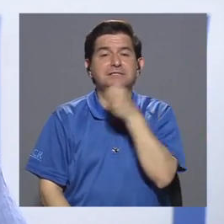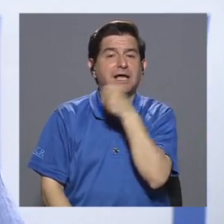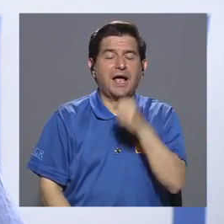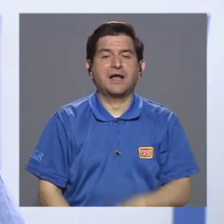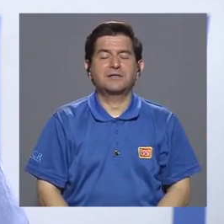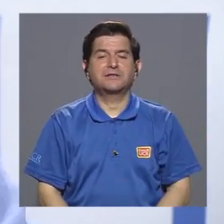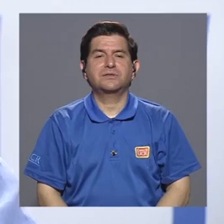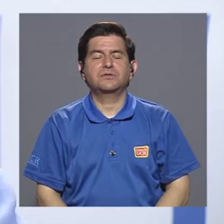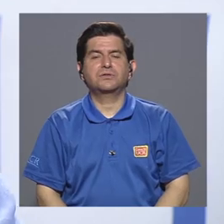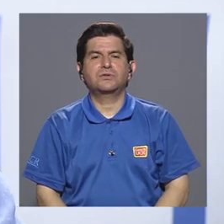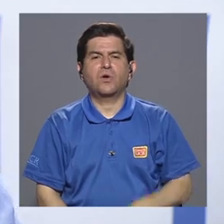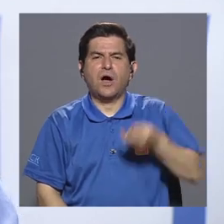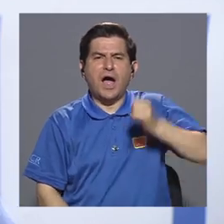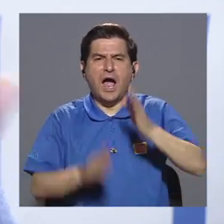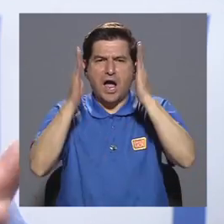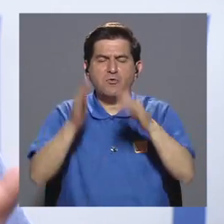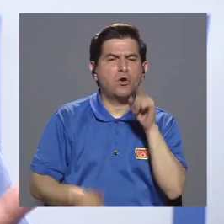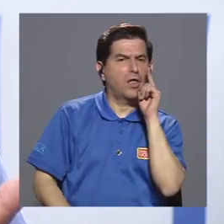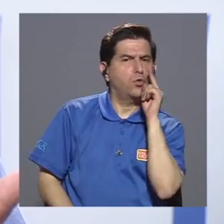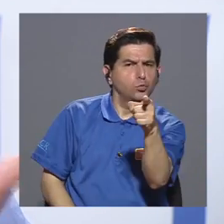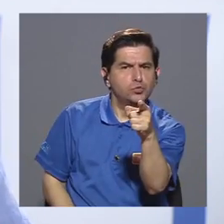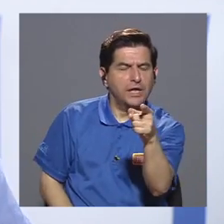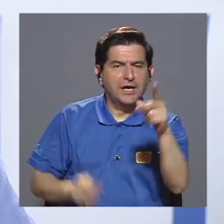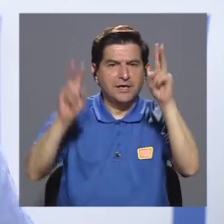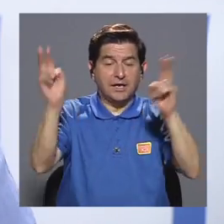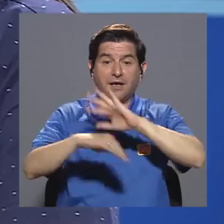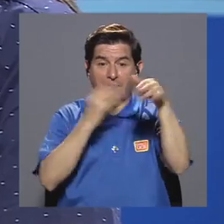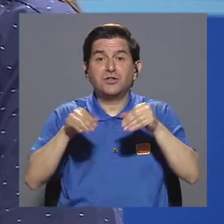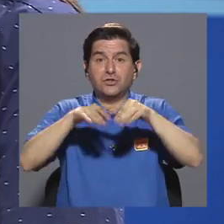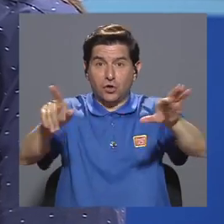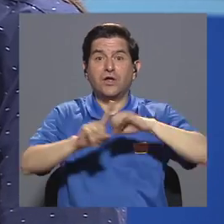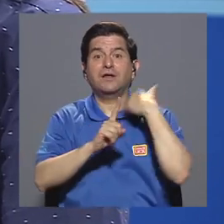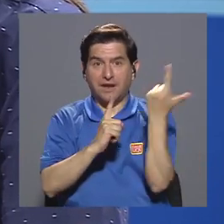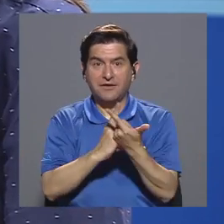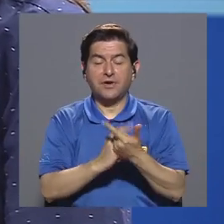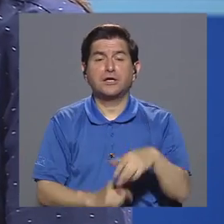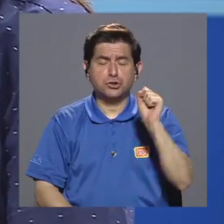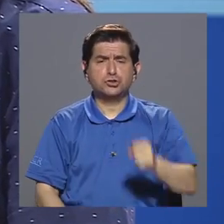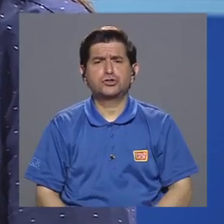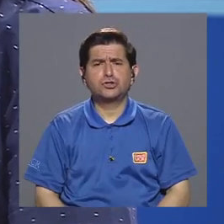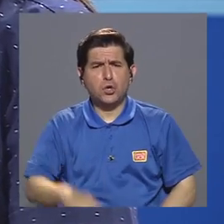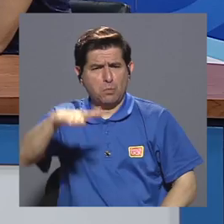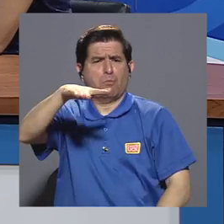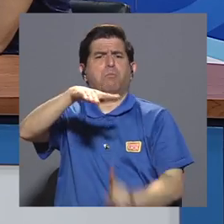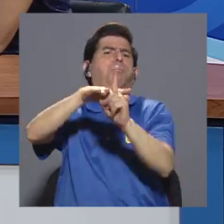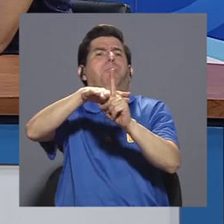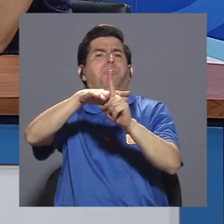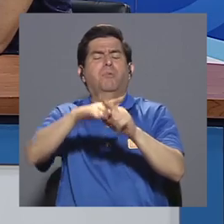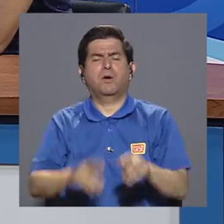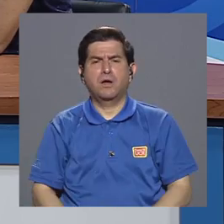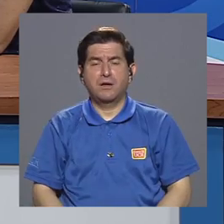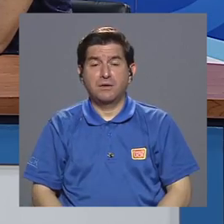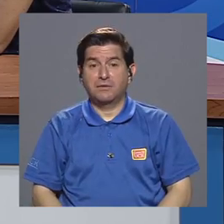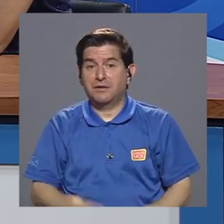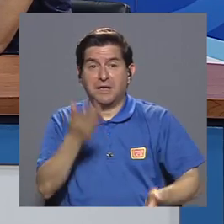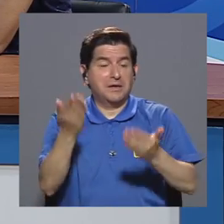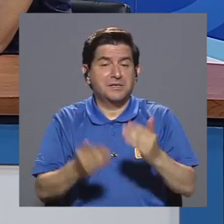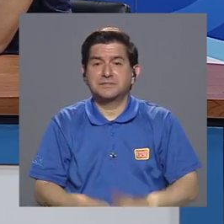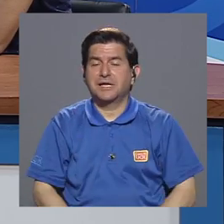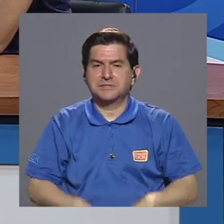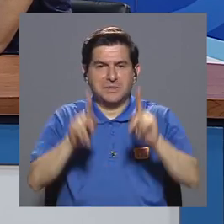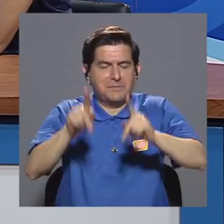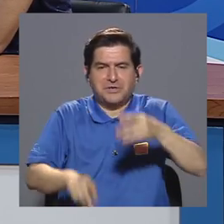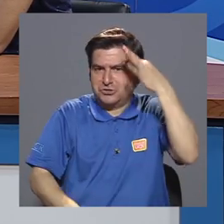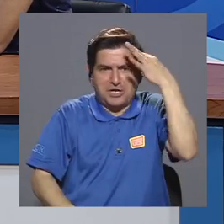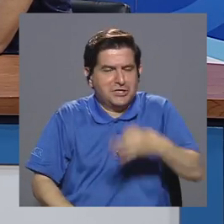canto que el violador en tu camino, o el violador eres tú, que ha explotado de una manera que ni siquiera las